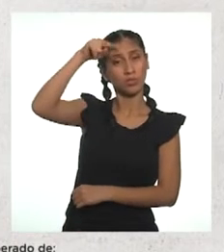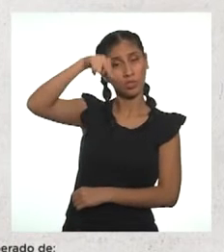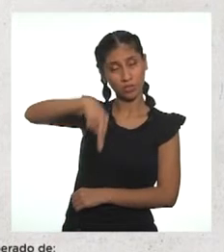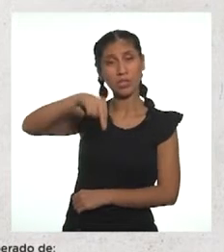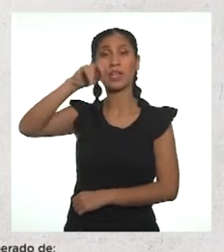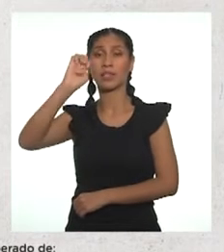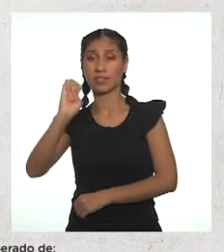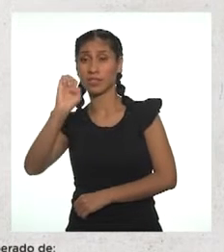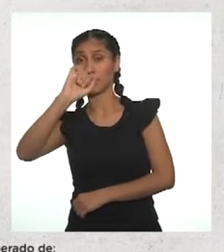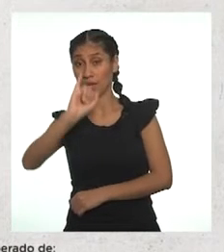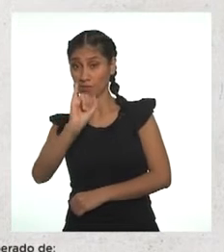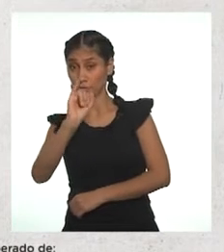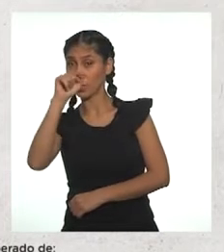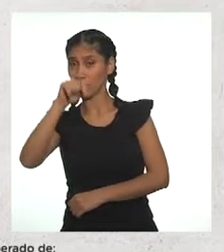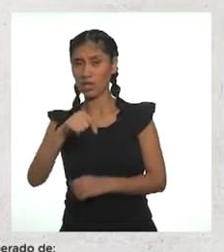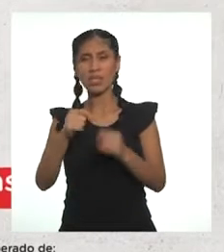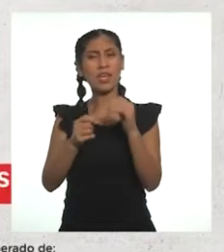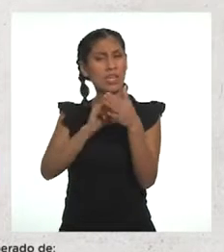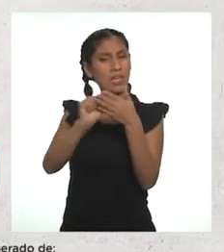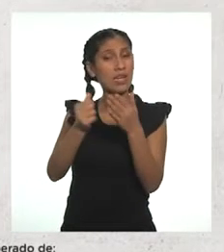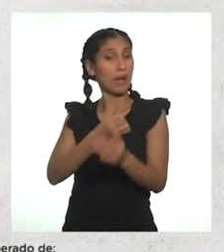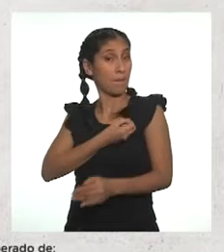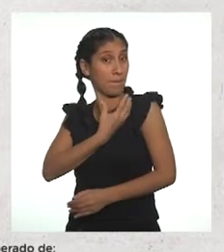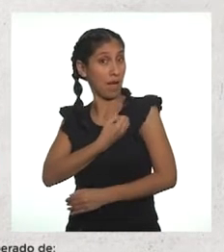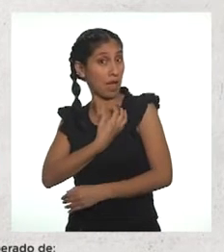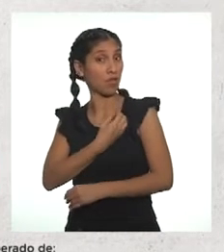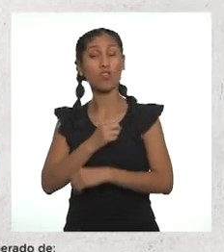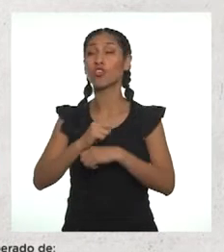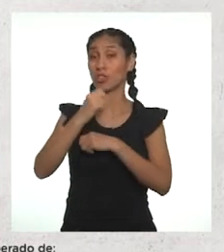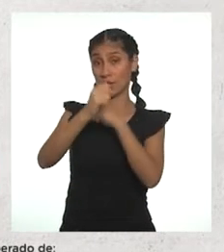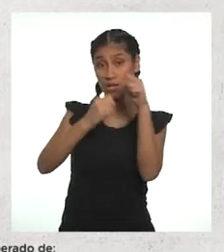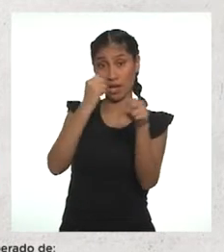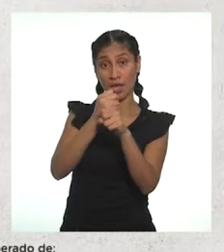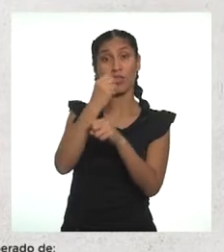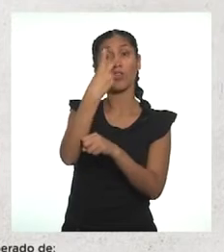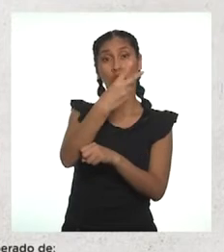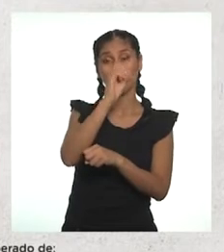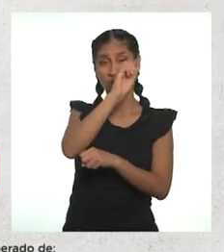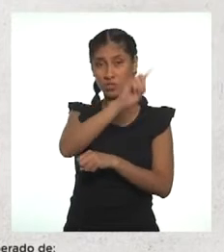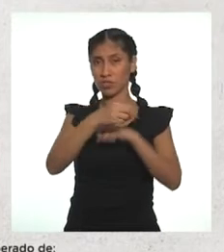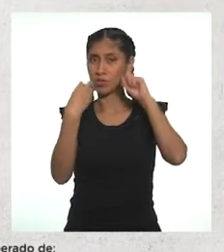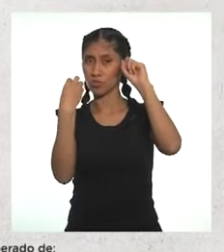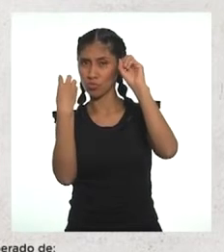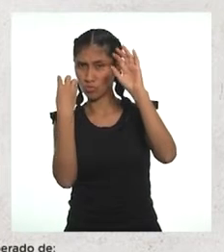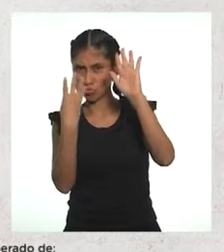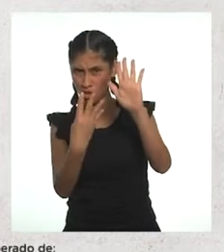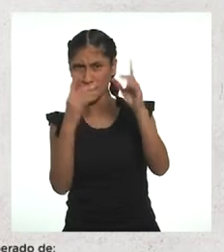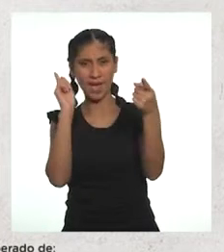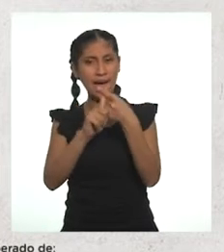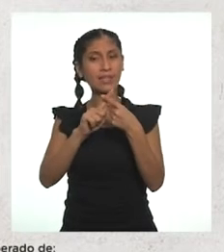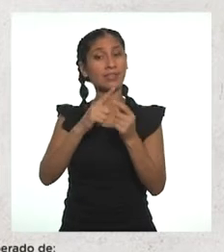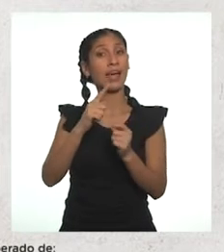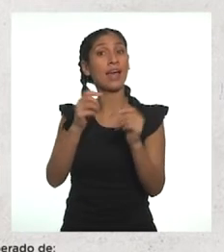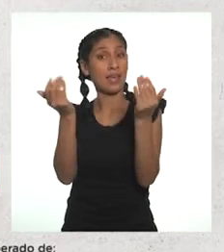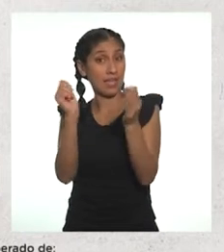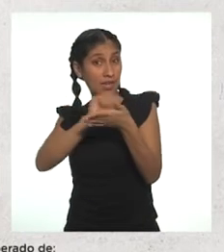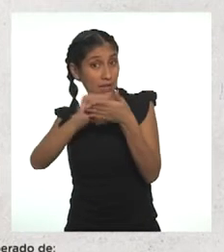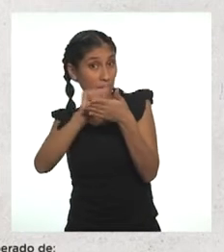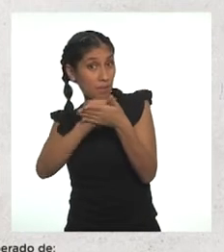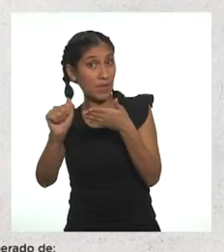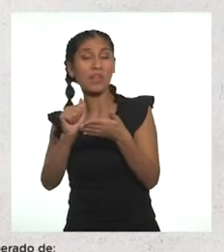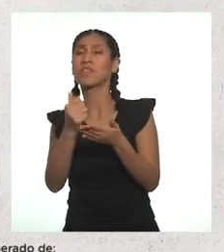Estadística e Informática, de mayo de 2019 a abril de 2020, el 74